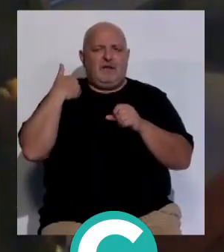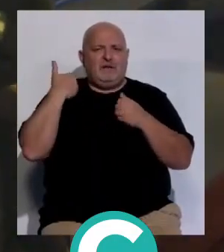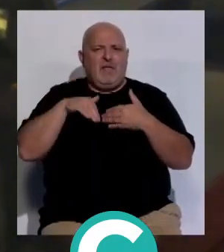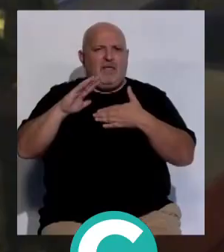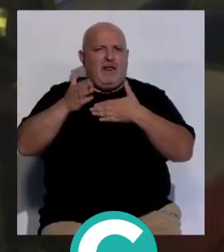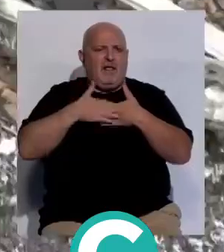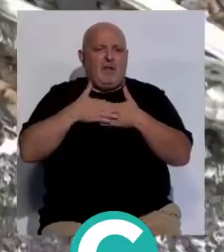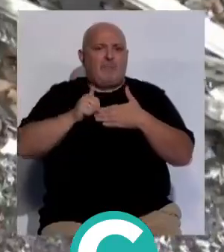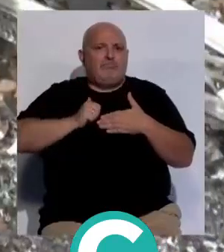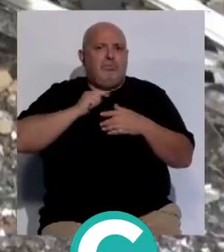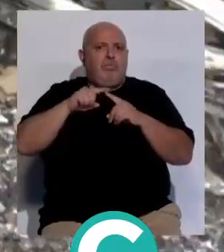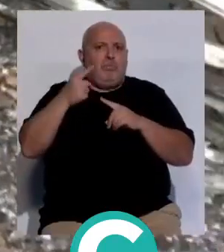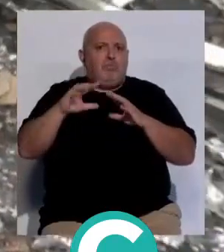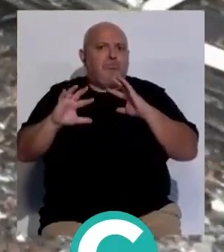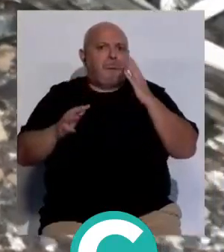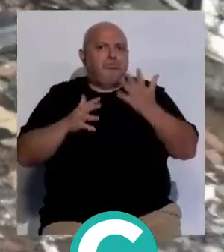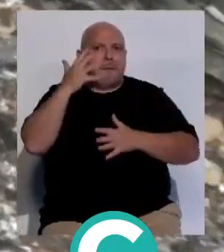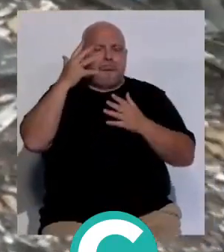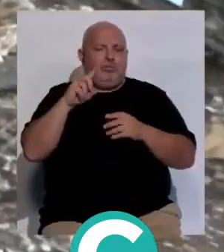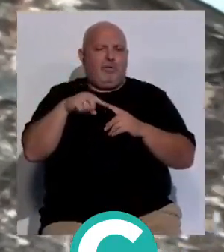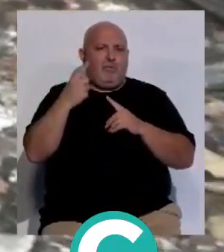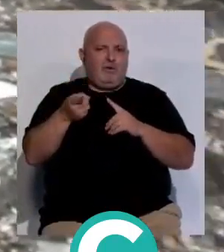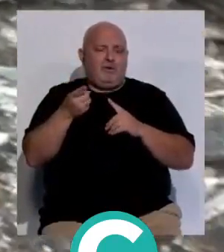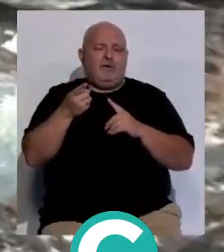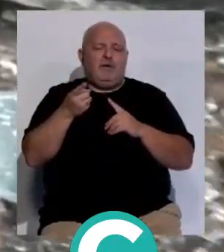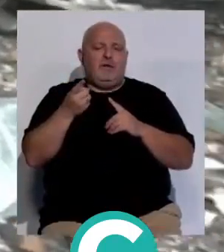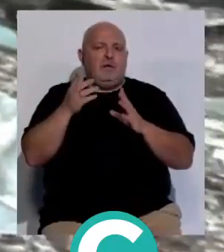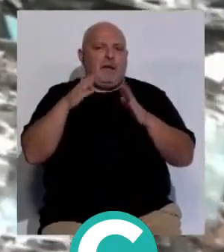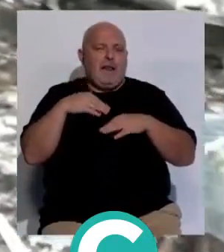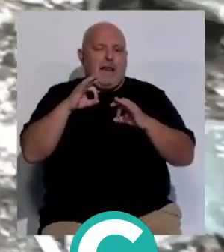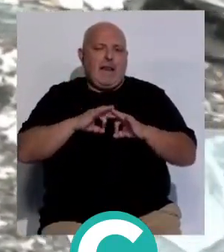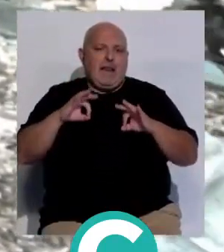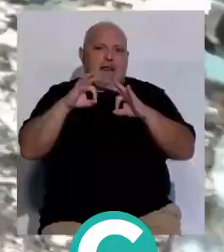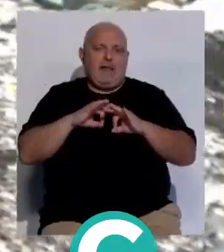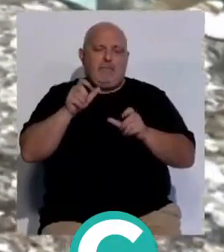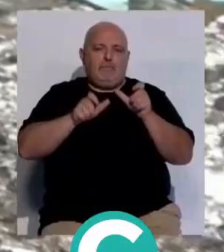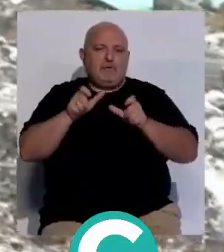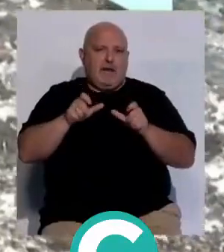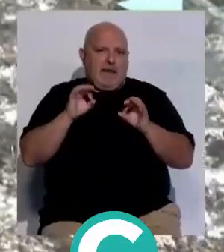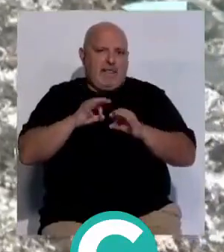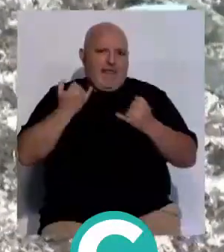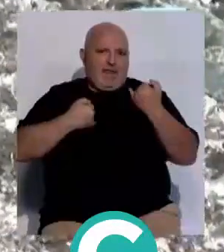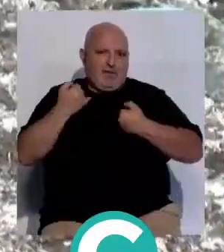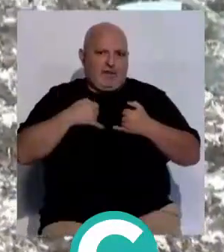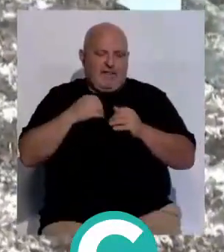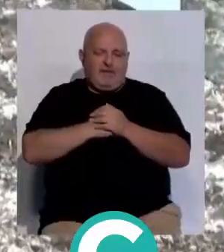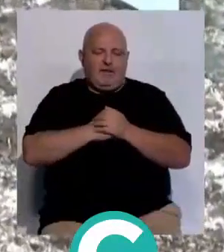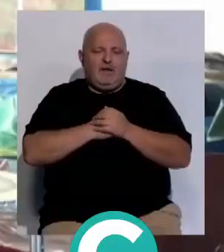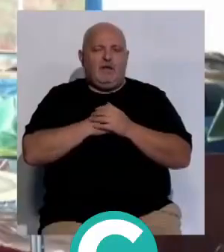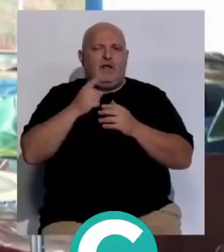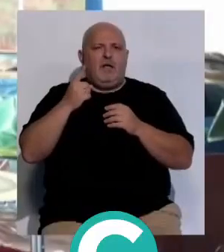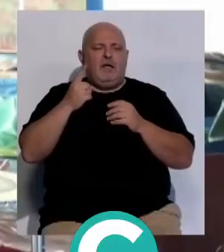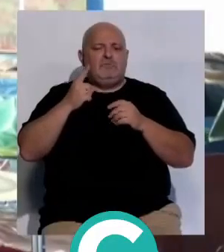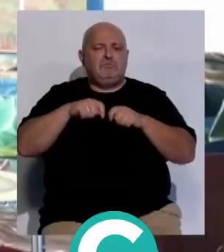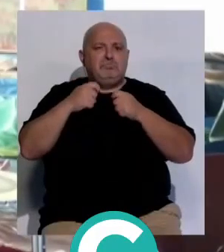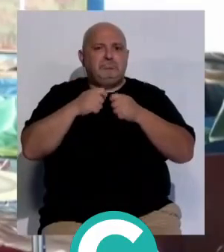ya cerradas cuando se produjo el fuego según fuentes oficiales y no se han producido daños personales. Los daños materiales